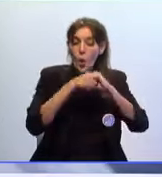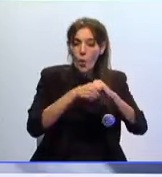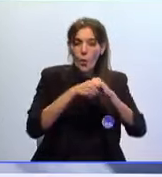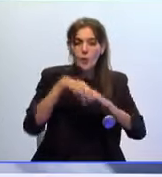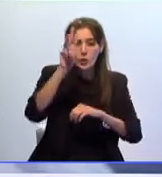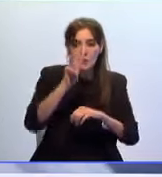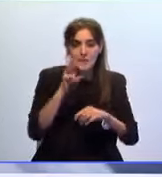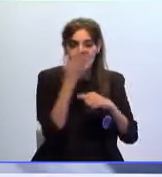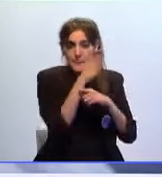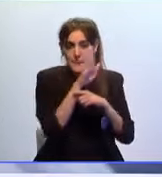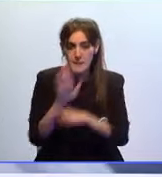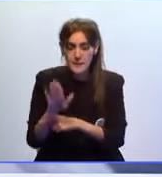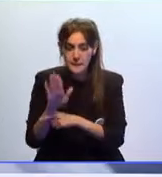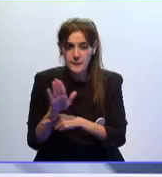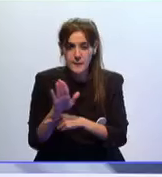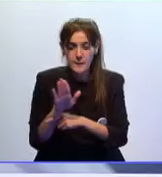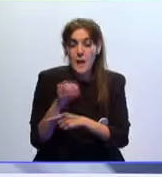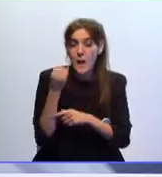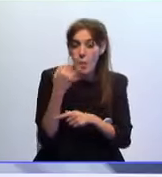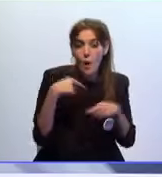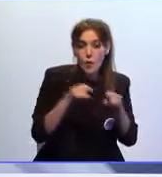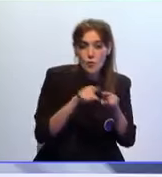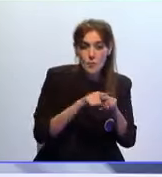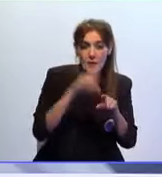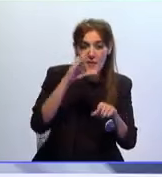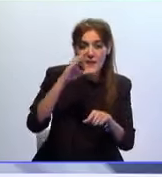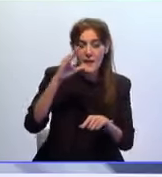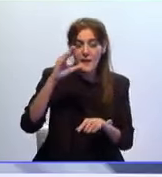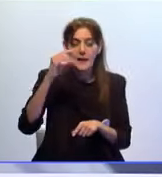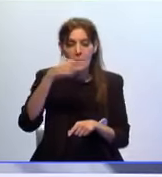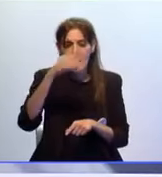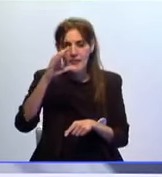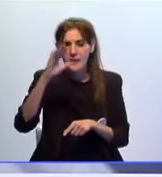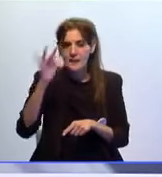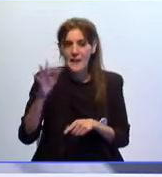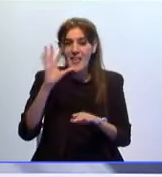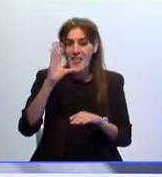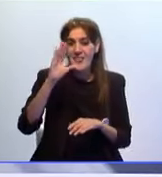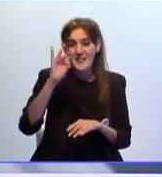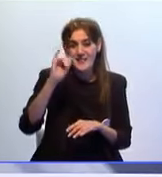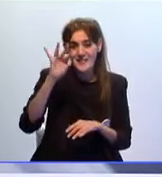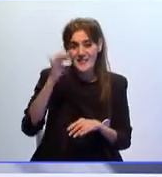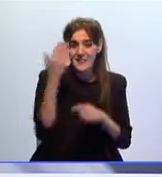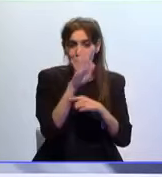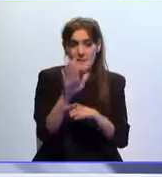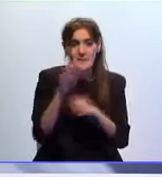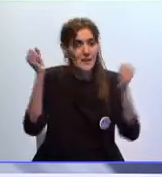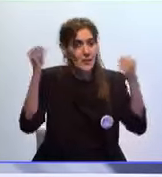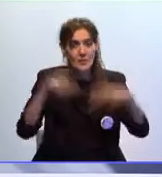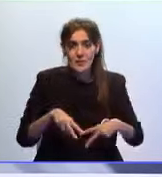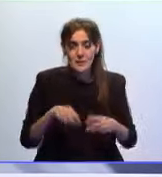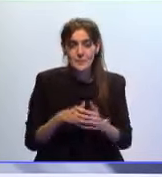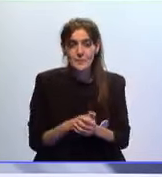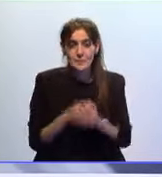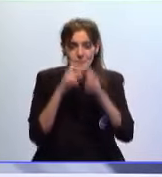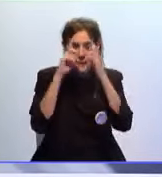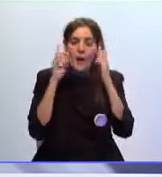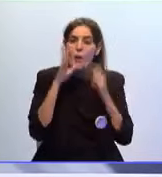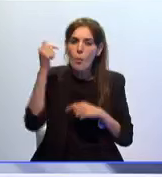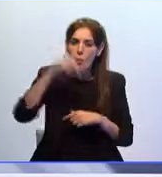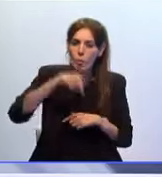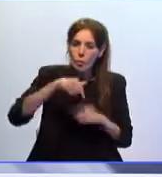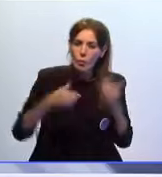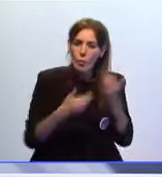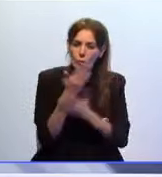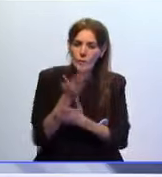tres representantes el mismo número que CGT mientras que CSIF se queda sin representación una jornada que se ha